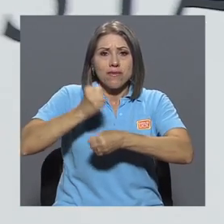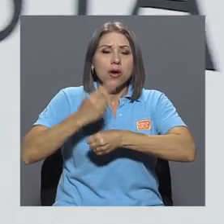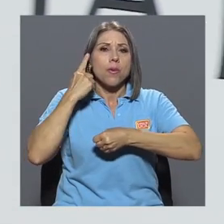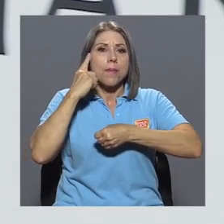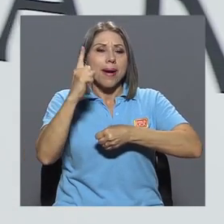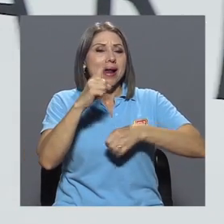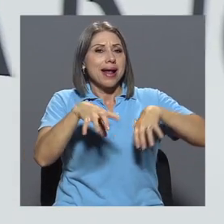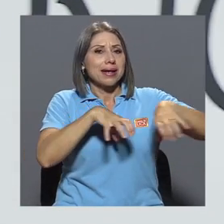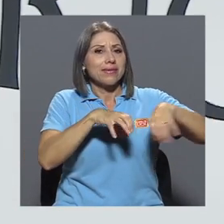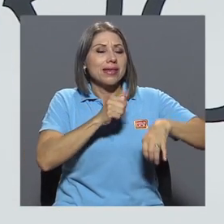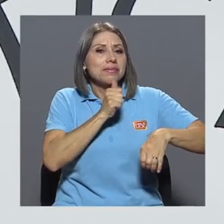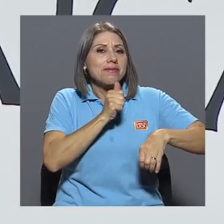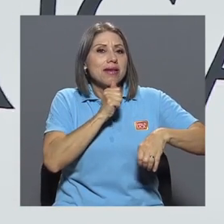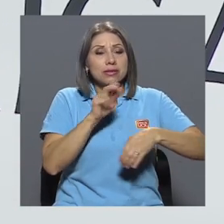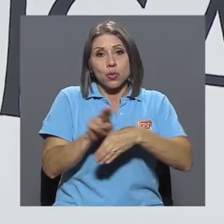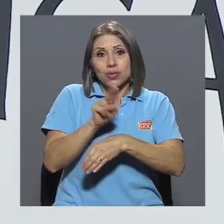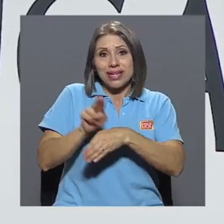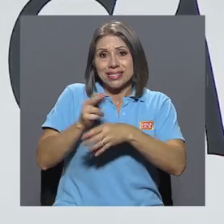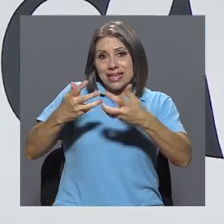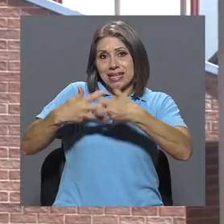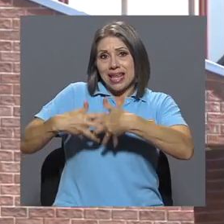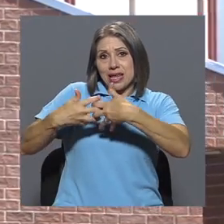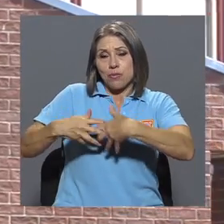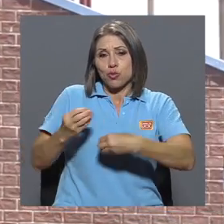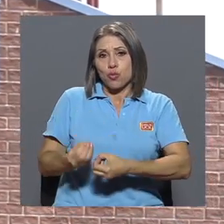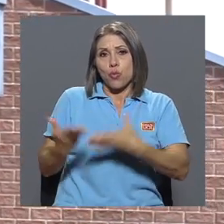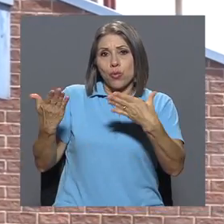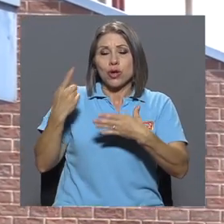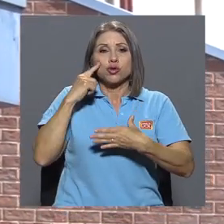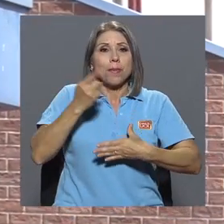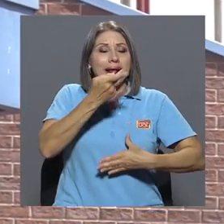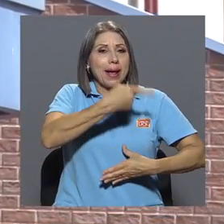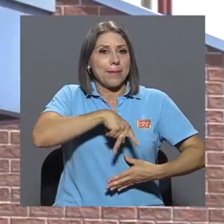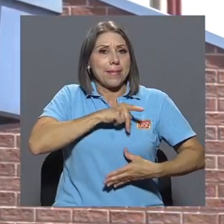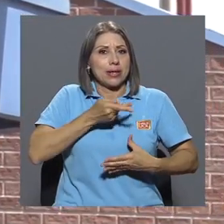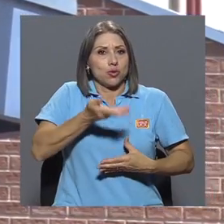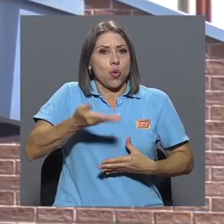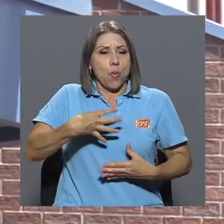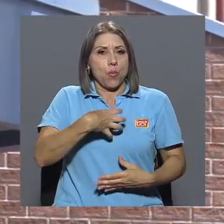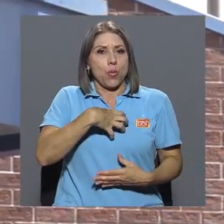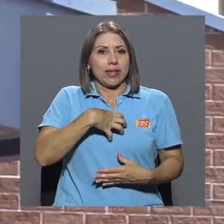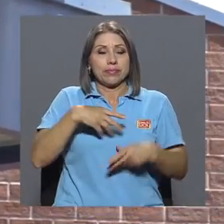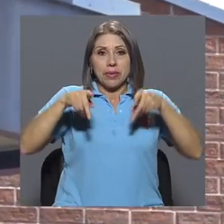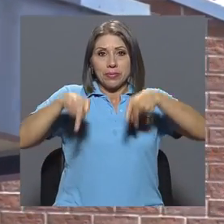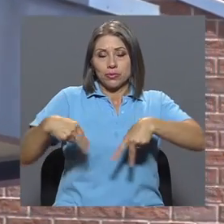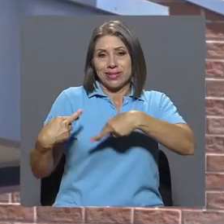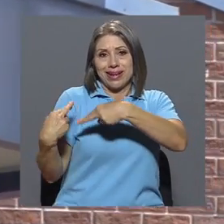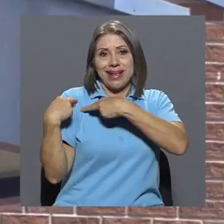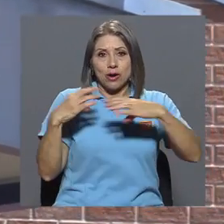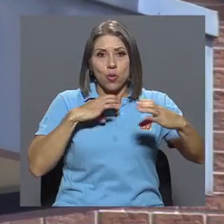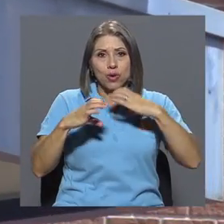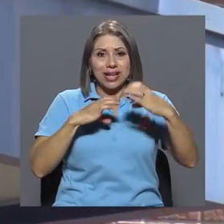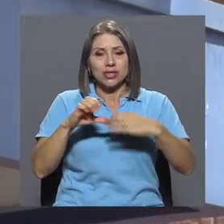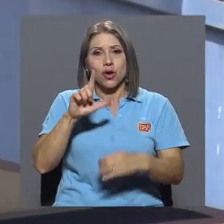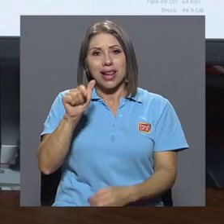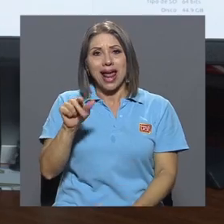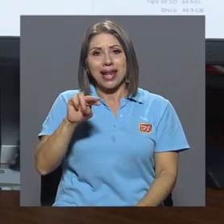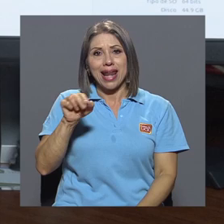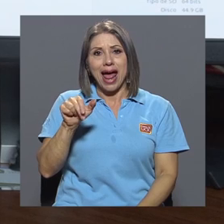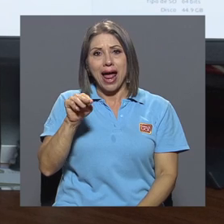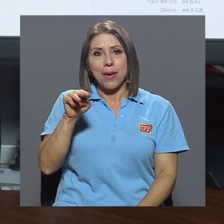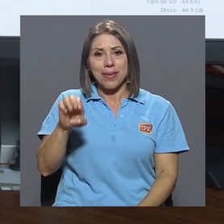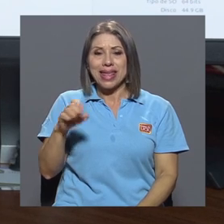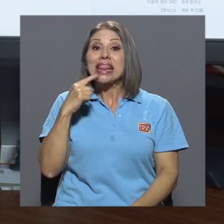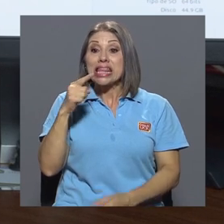equipos públicos para asuntos propios. La persona encargada de comunicación en el ANAMME señaló que a nivel interno se siguen